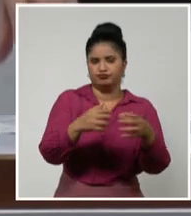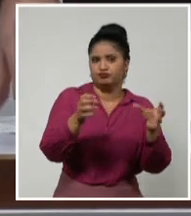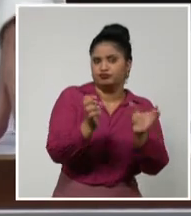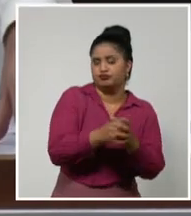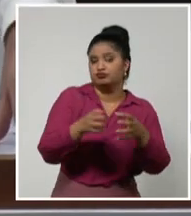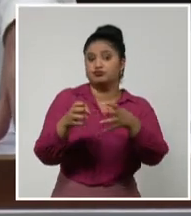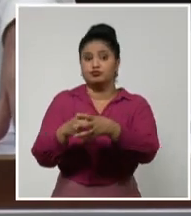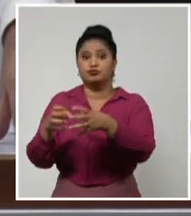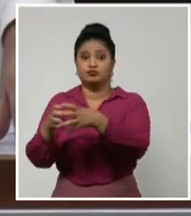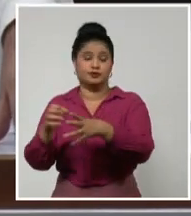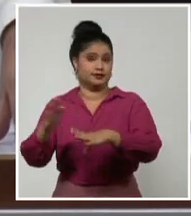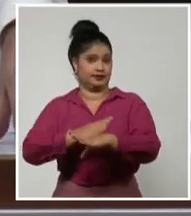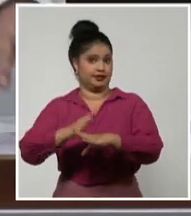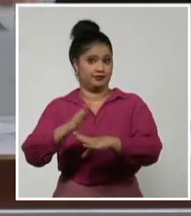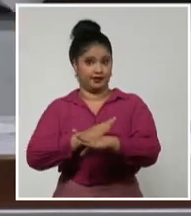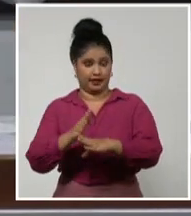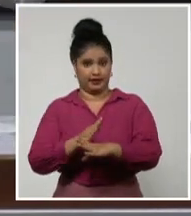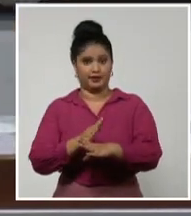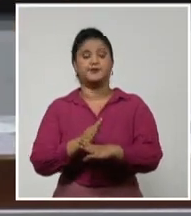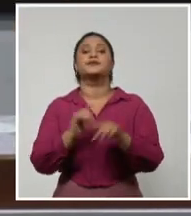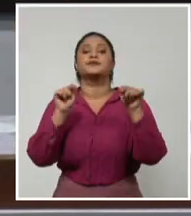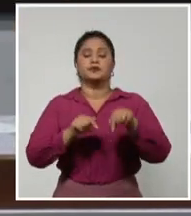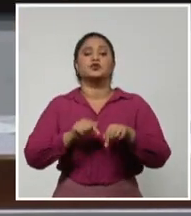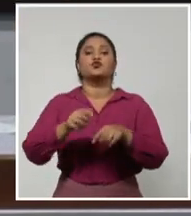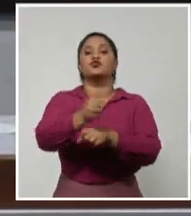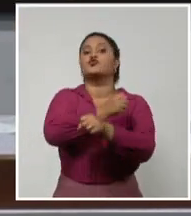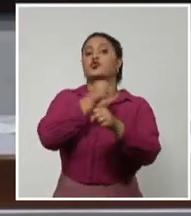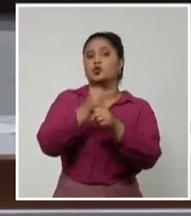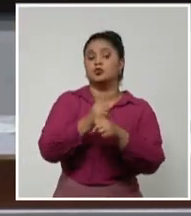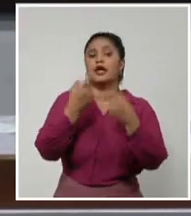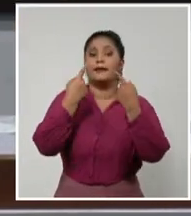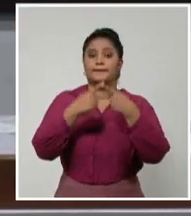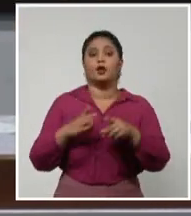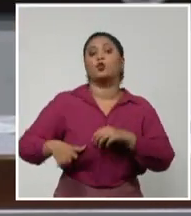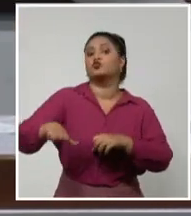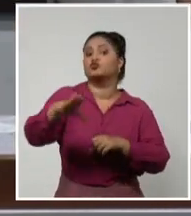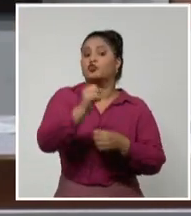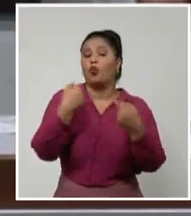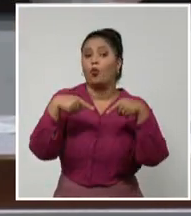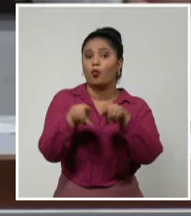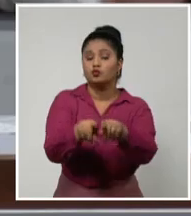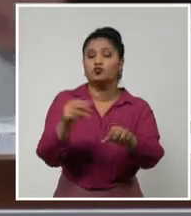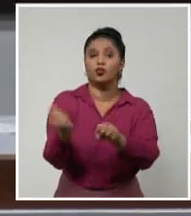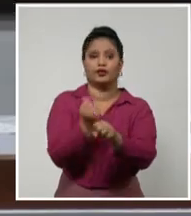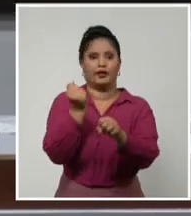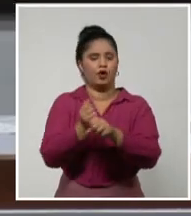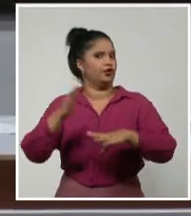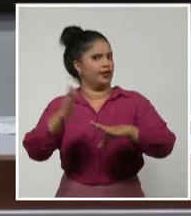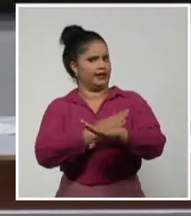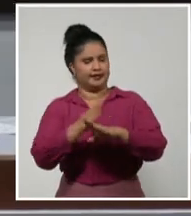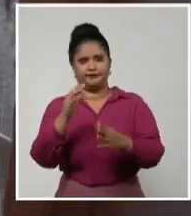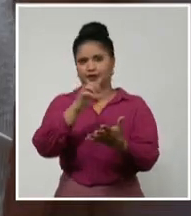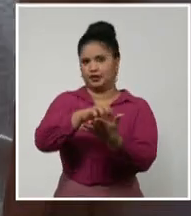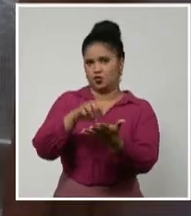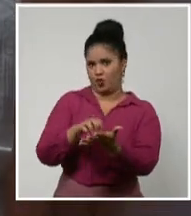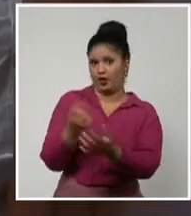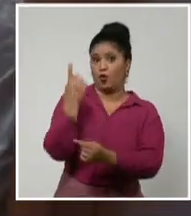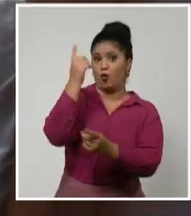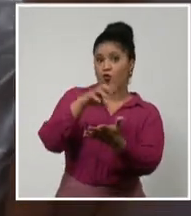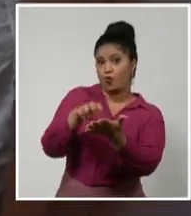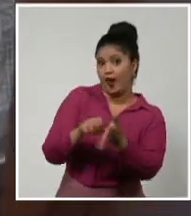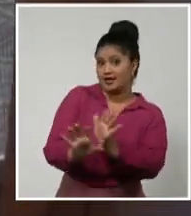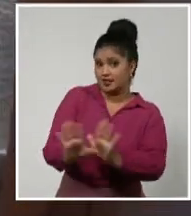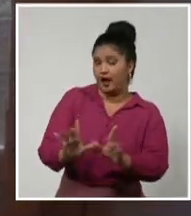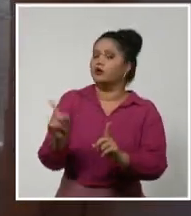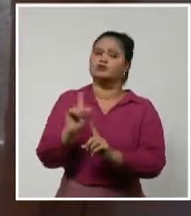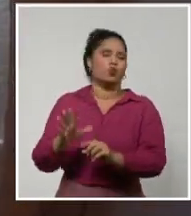o en un espacio limitado. Es que esté implementado en la mayor cantidad de lugares donde puede estar implementado. Miguel Díaz